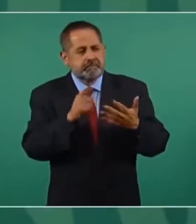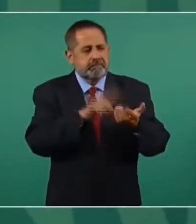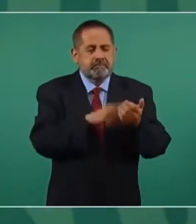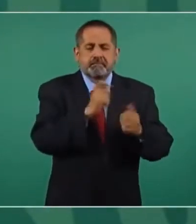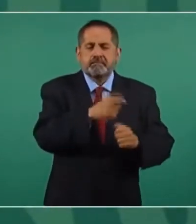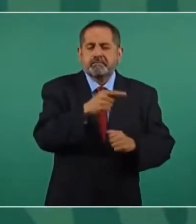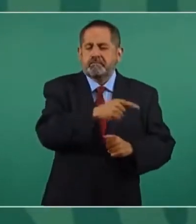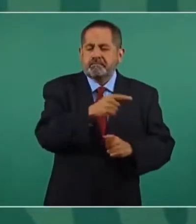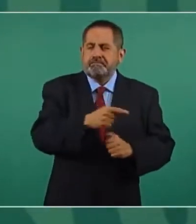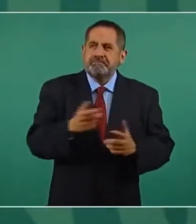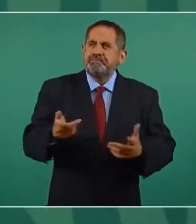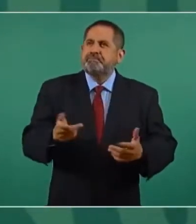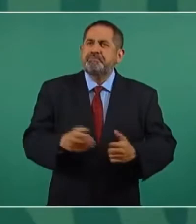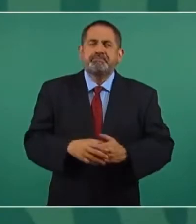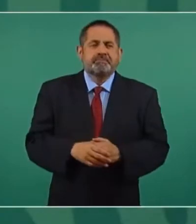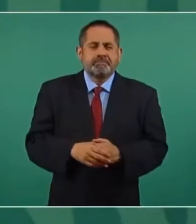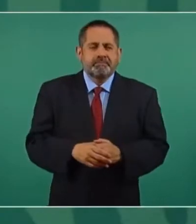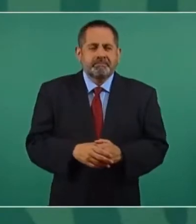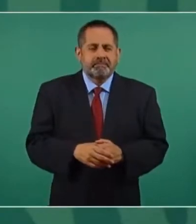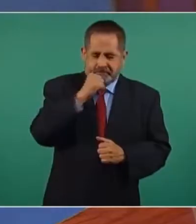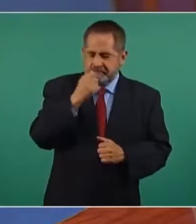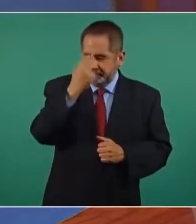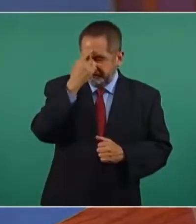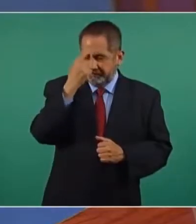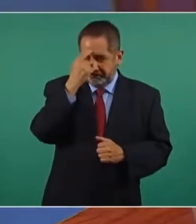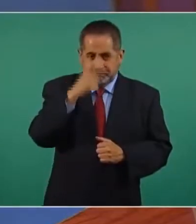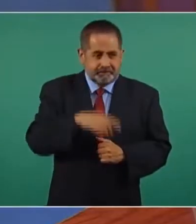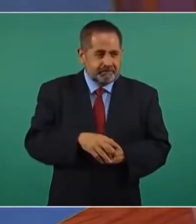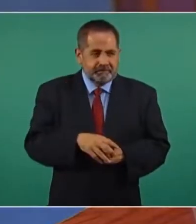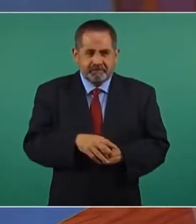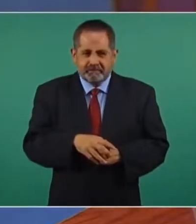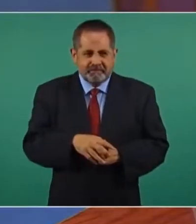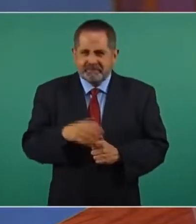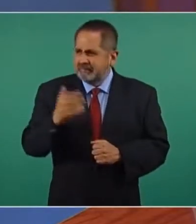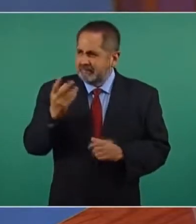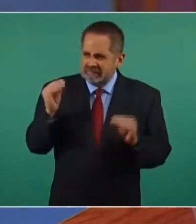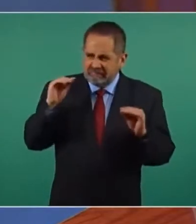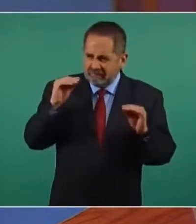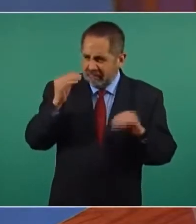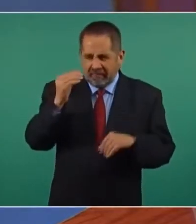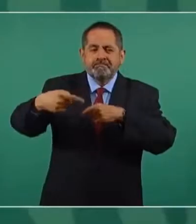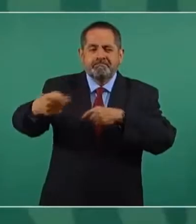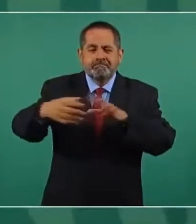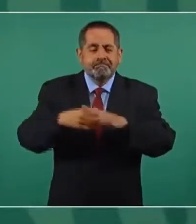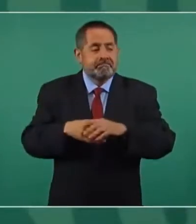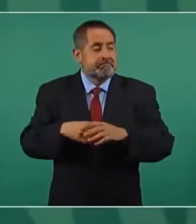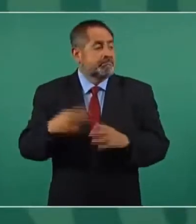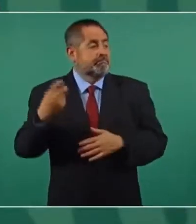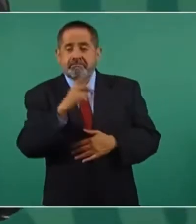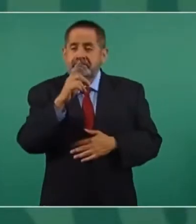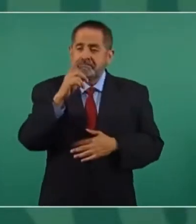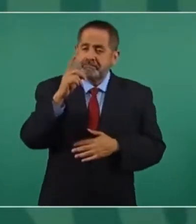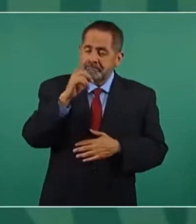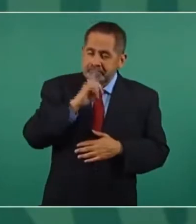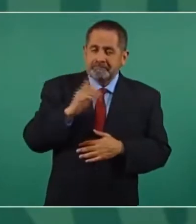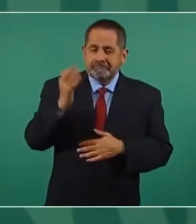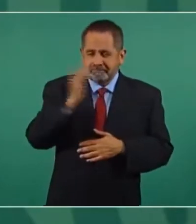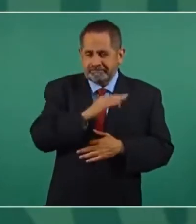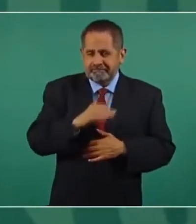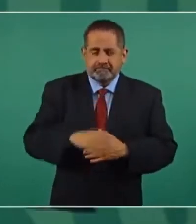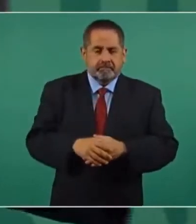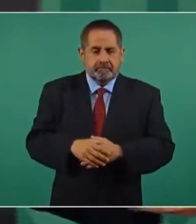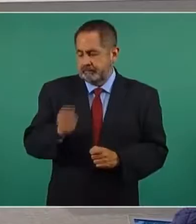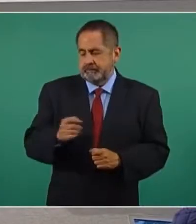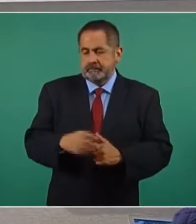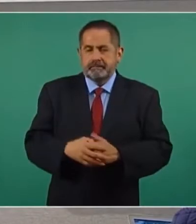máximas, de que la calumnia cuando no mancha tizna. Ahora, si presentan